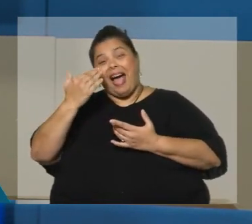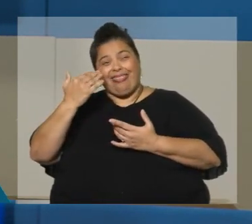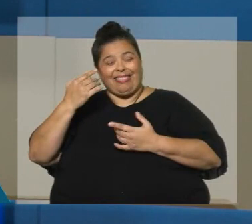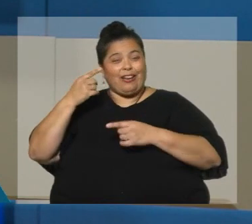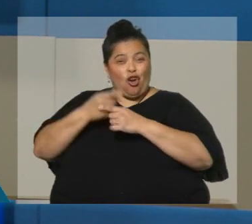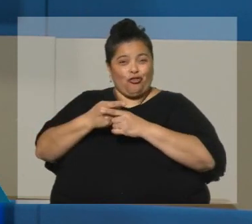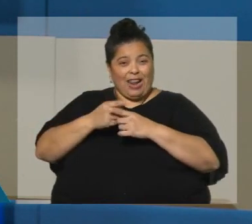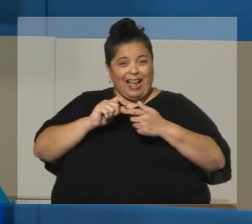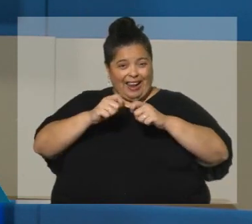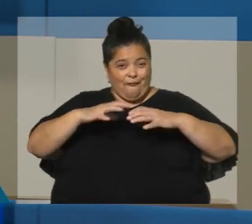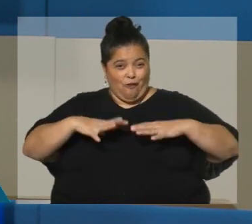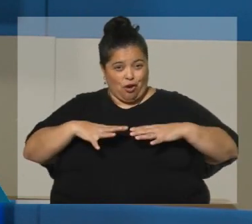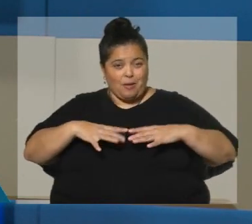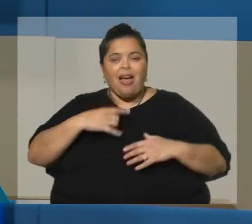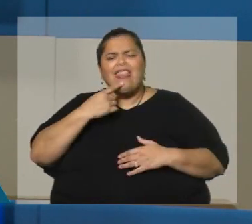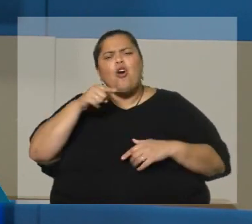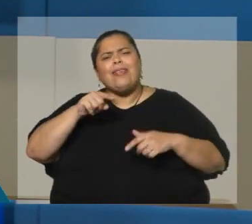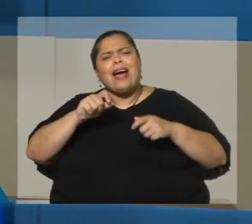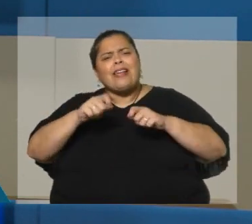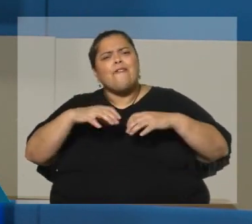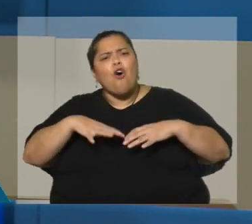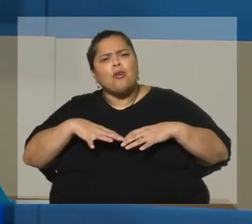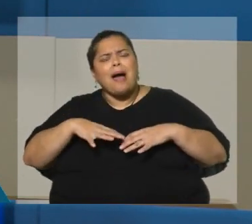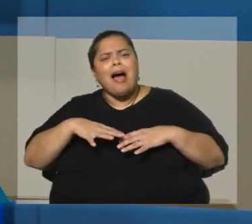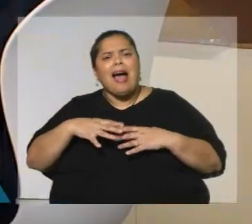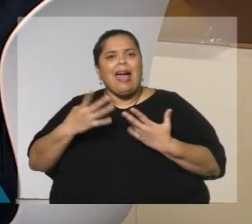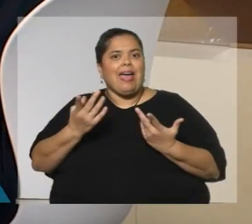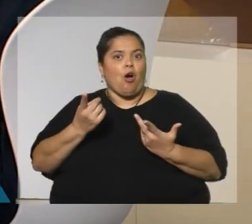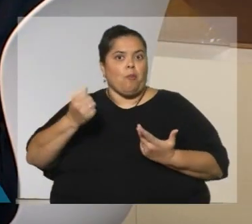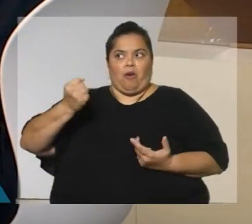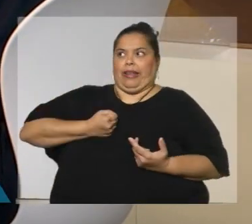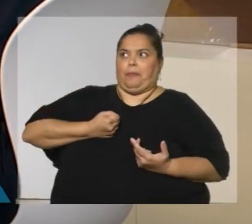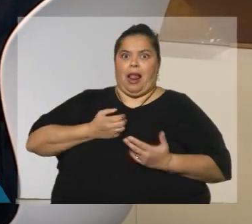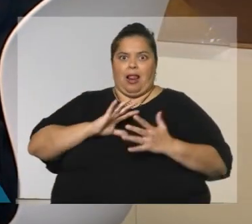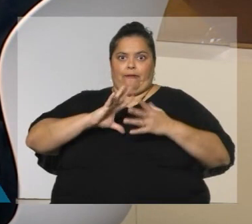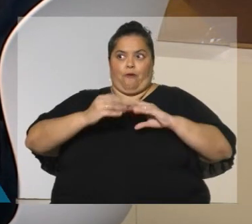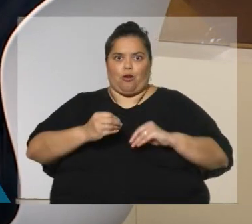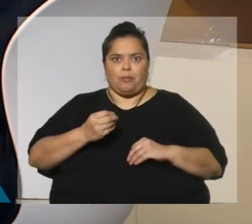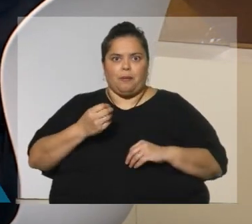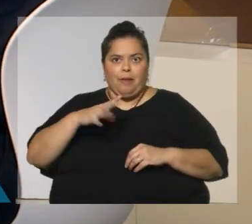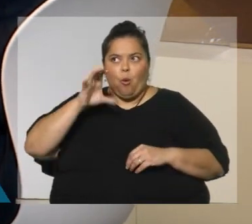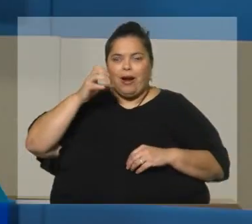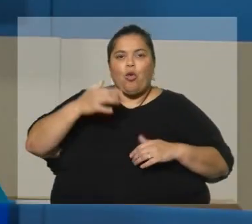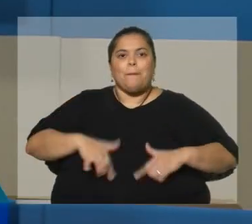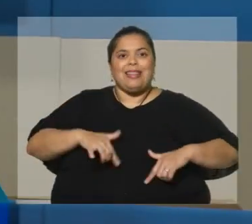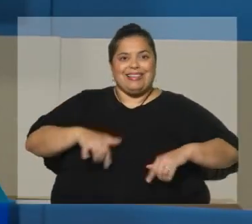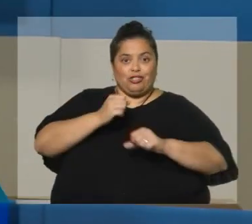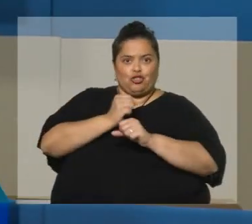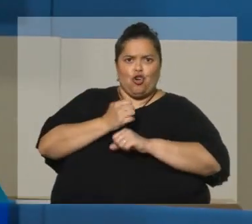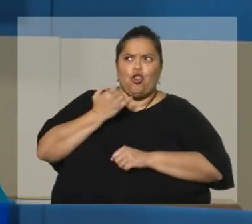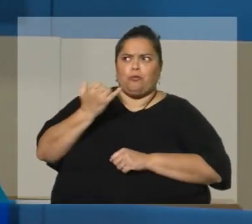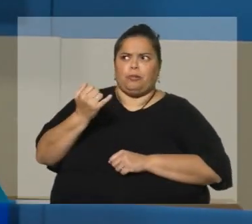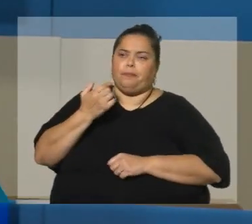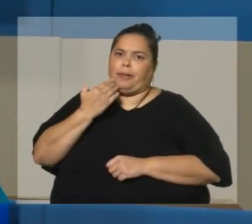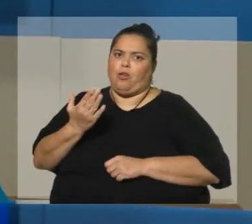Por favor, esta reforma está llena de nuevos derechos. Sí, me acuerdo que el ministro Pablo Mieres llamó a Abdala por esos Lleno de nuevos derechos para la